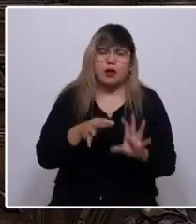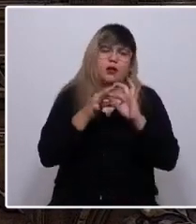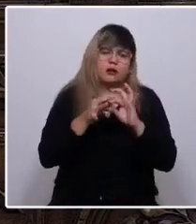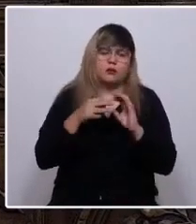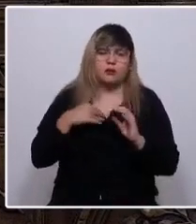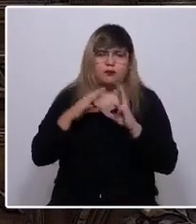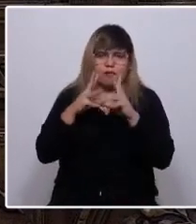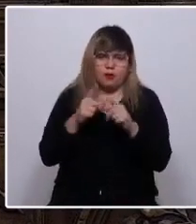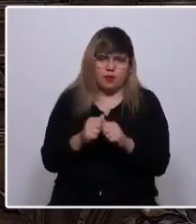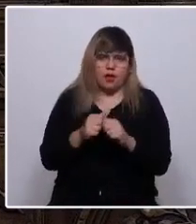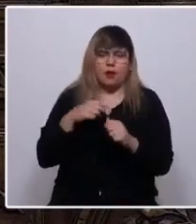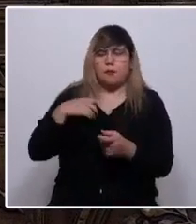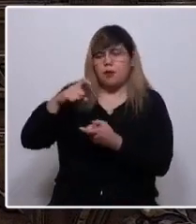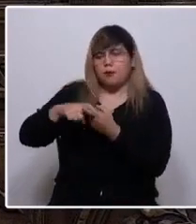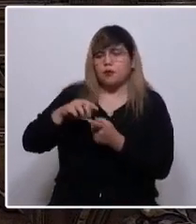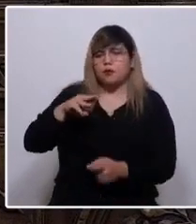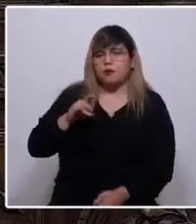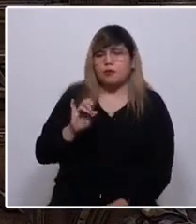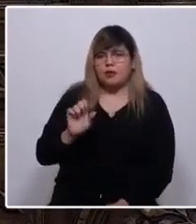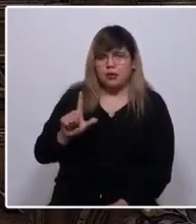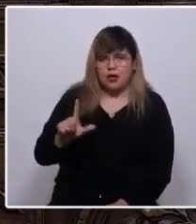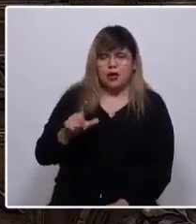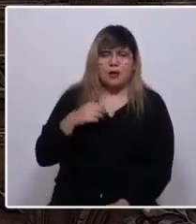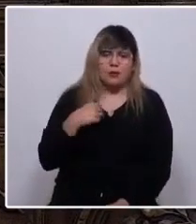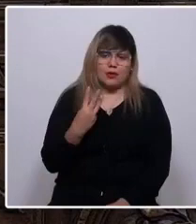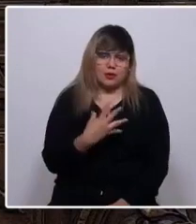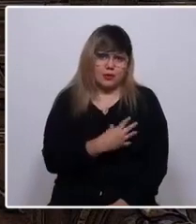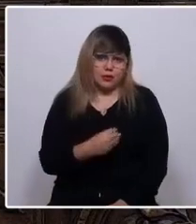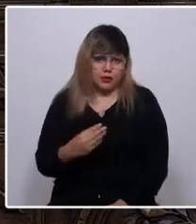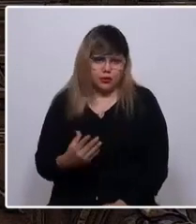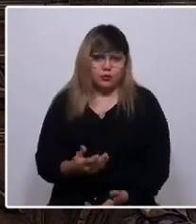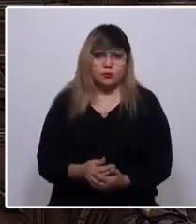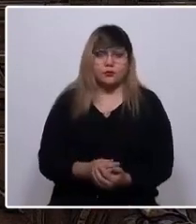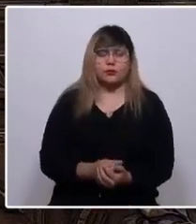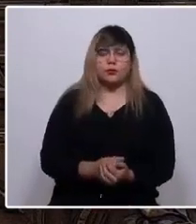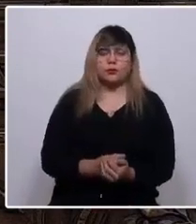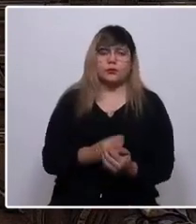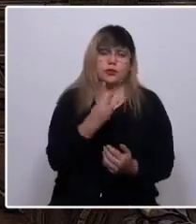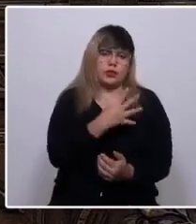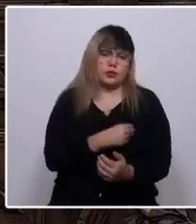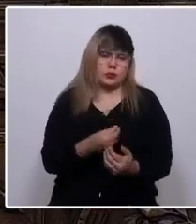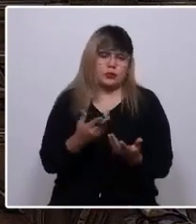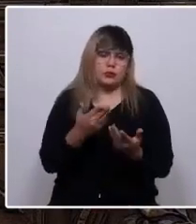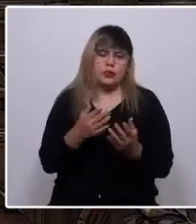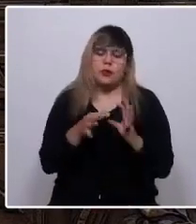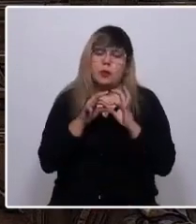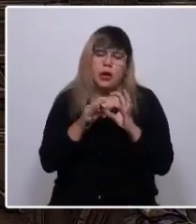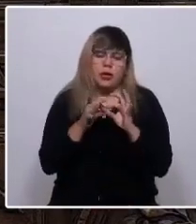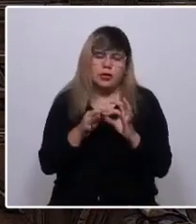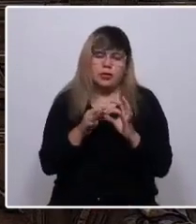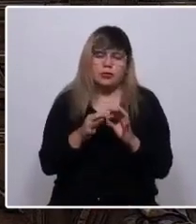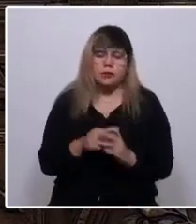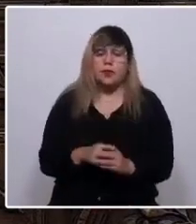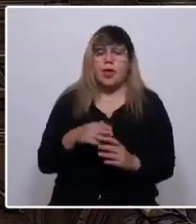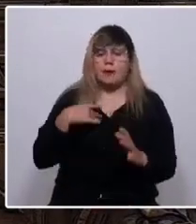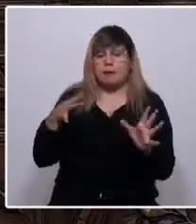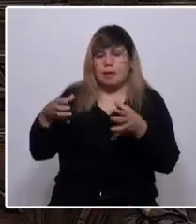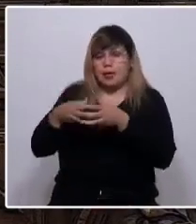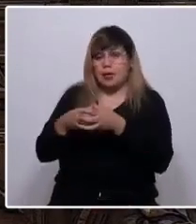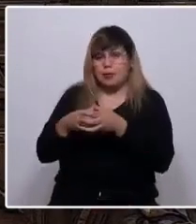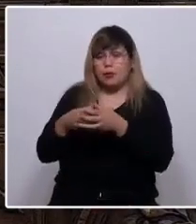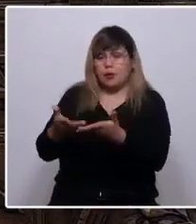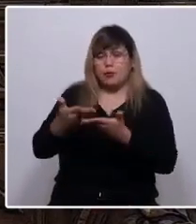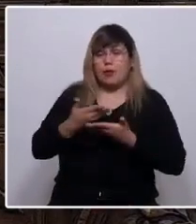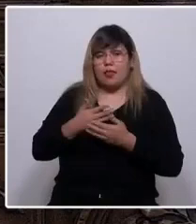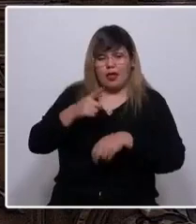familia, a mi esposo Miguel Ángel, a mis tres hijos, Joaquín, Vicente y Yoconda Micaela, a mi equipo, que me han regalado